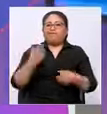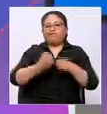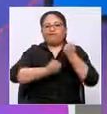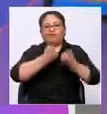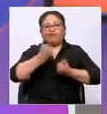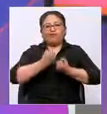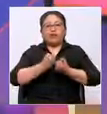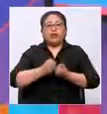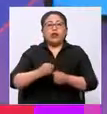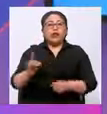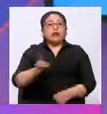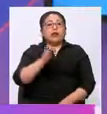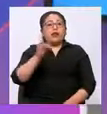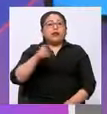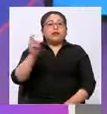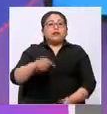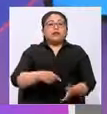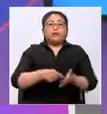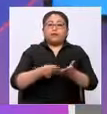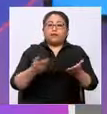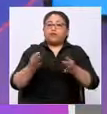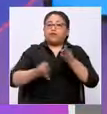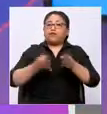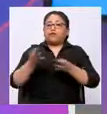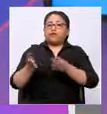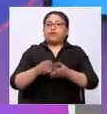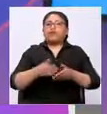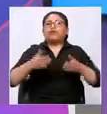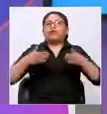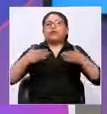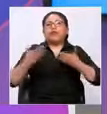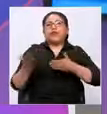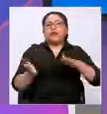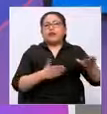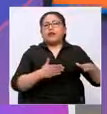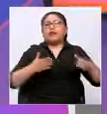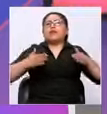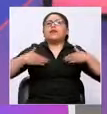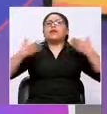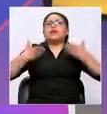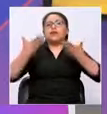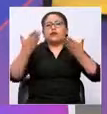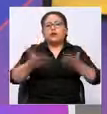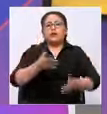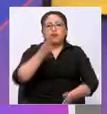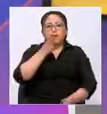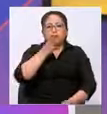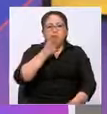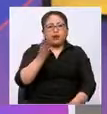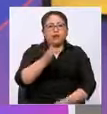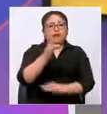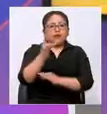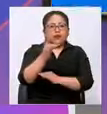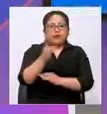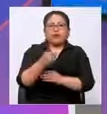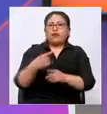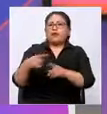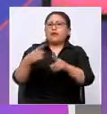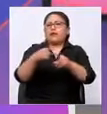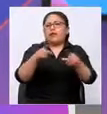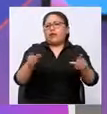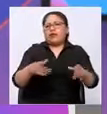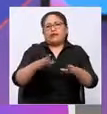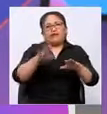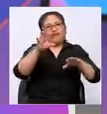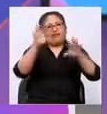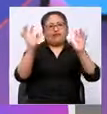necesita eso. Yo quiero despedirme simplemente felicitando a todas las madres de Bolivia, sacrificadas, de los diferentes, donde estén, en los diferentes